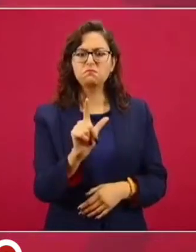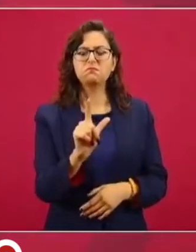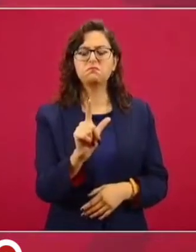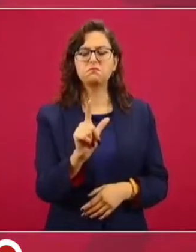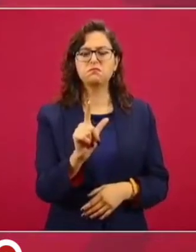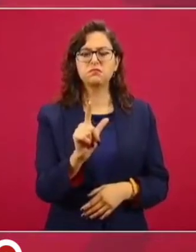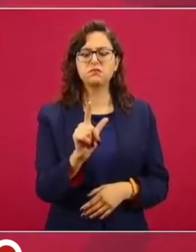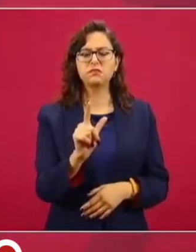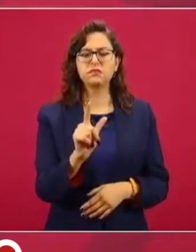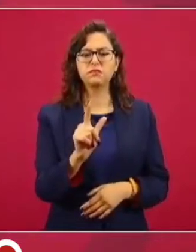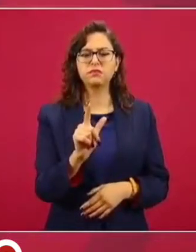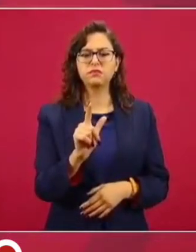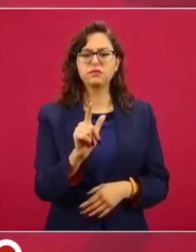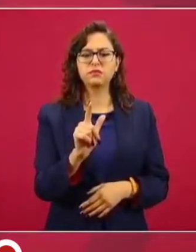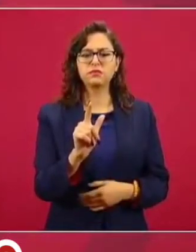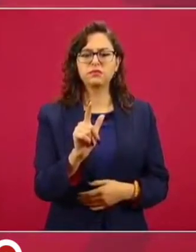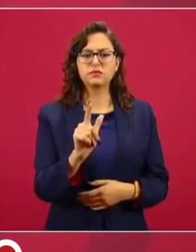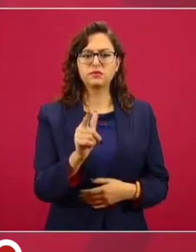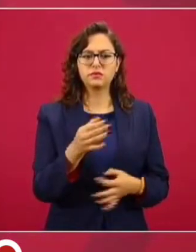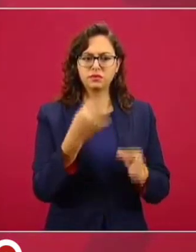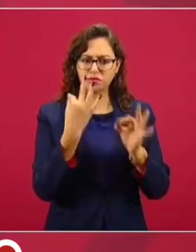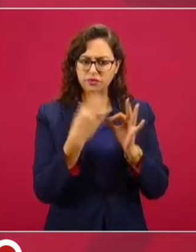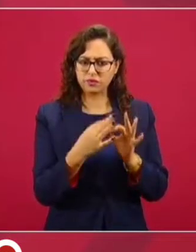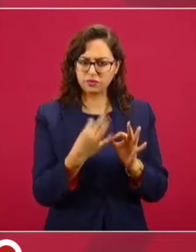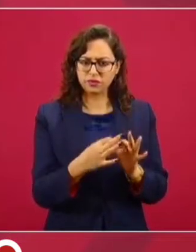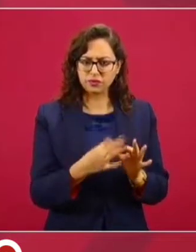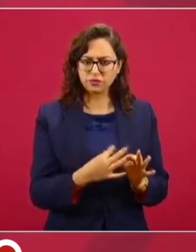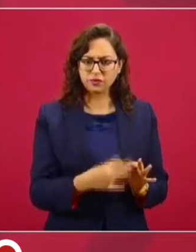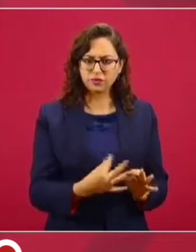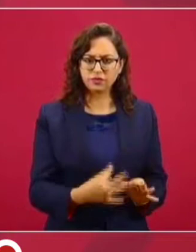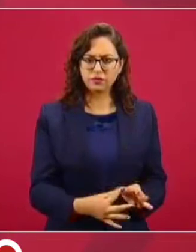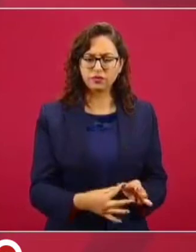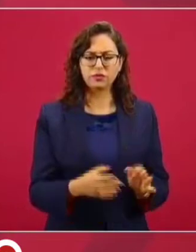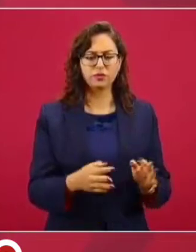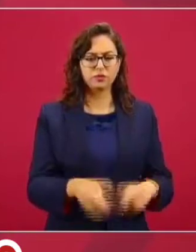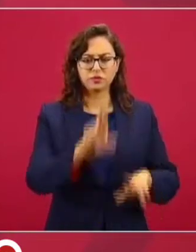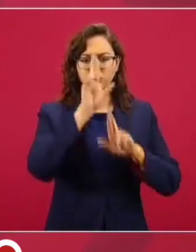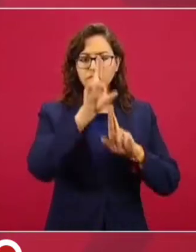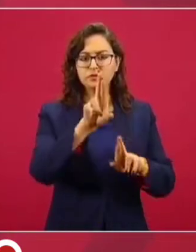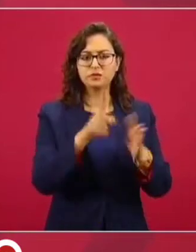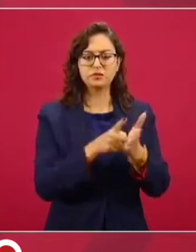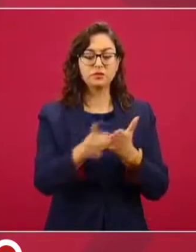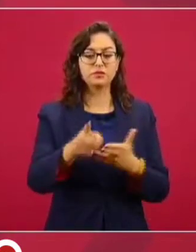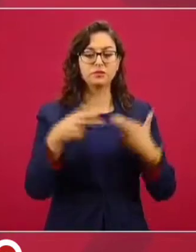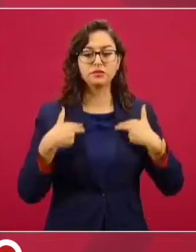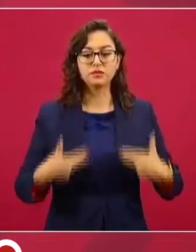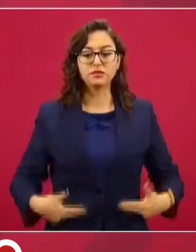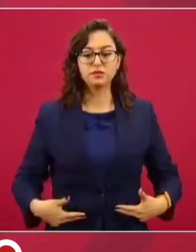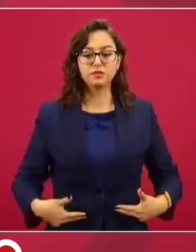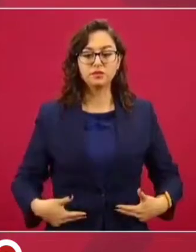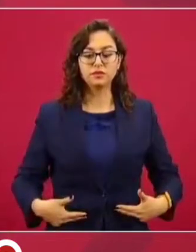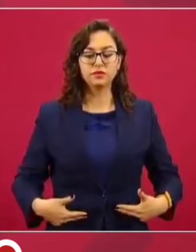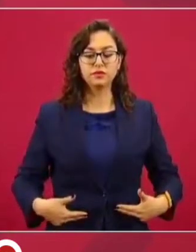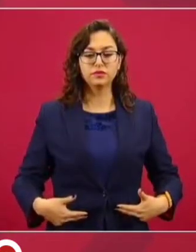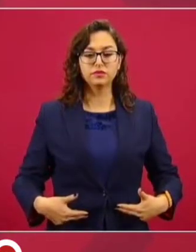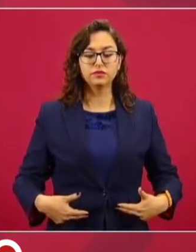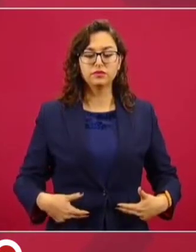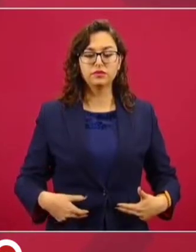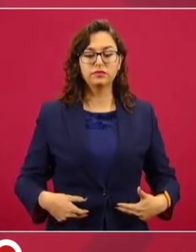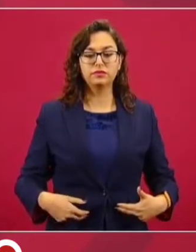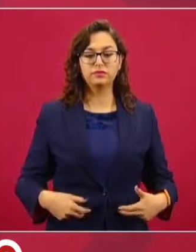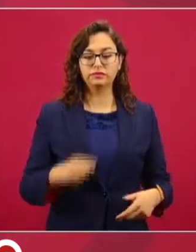con eficacia, respetando a los humanos, que la